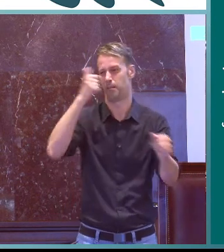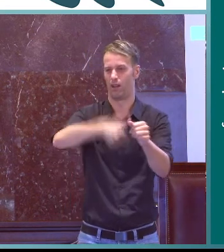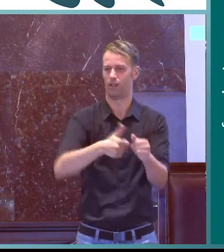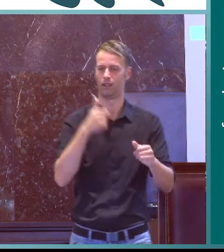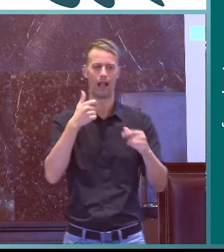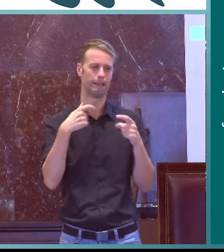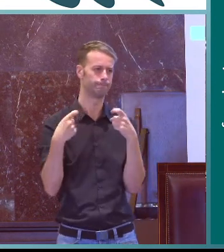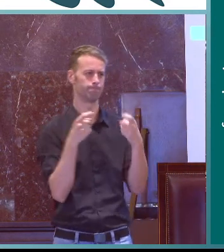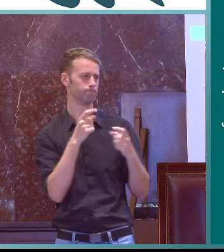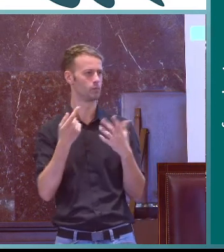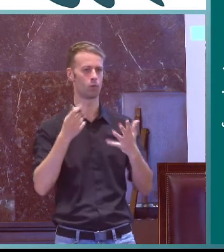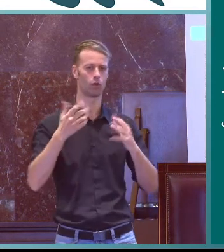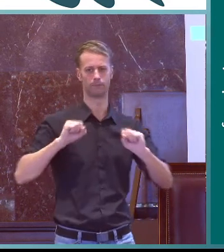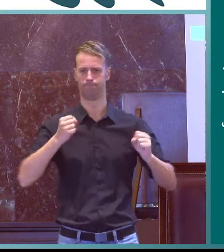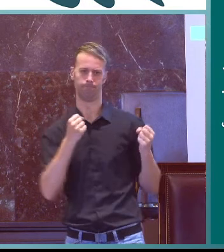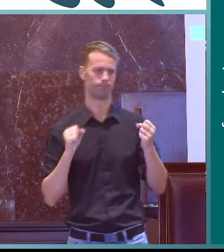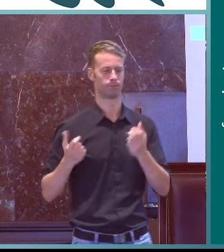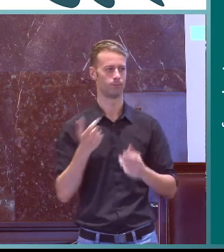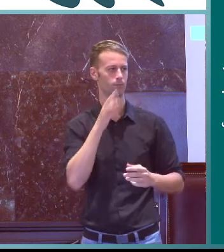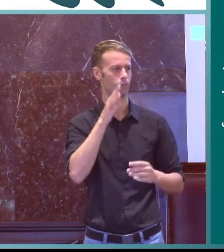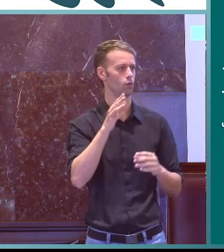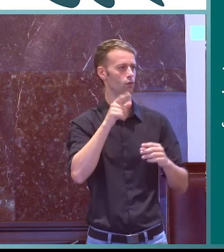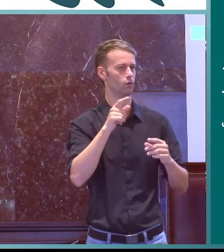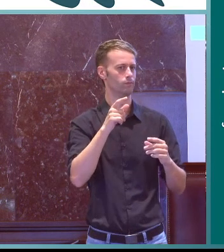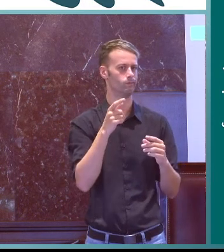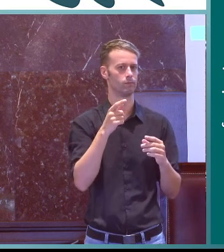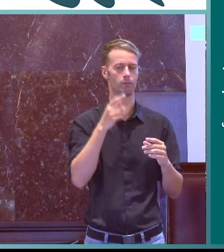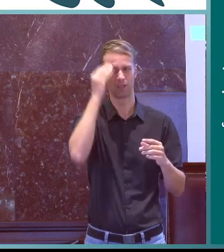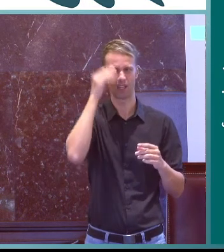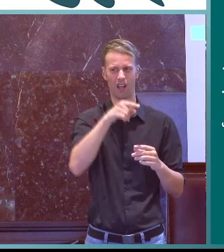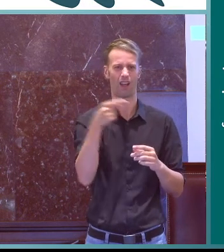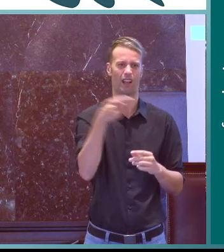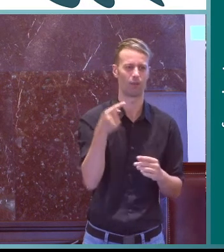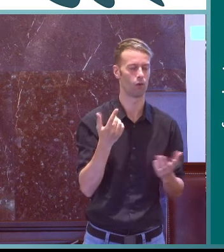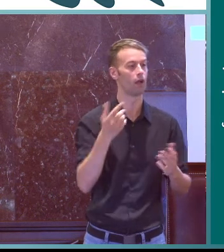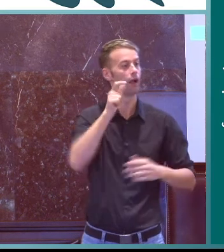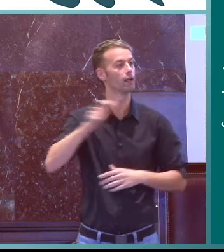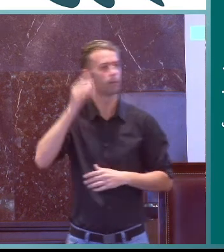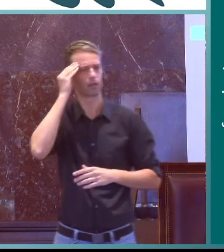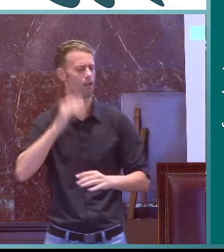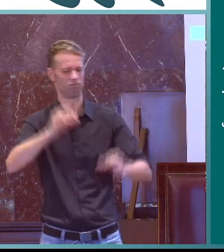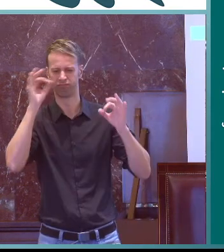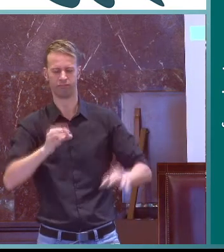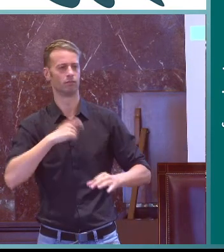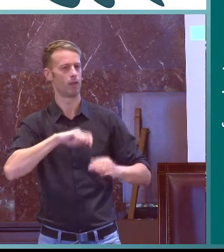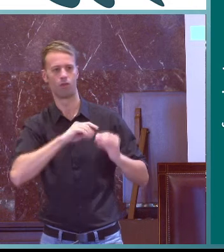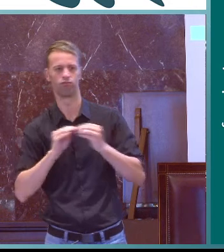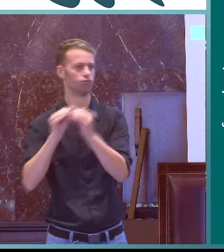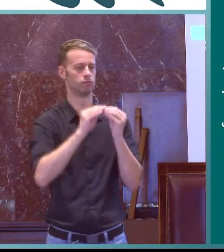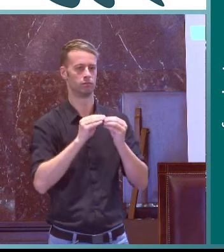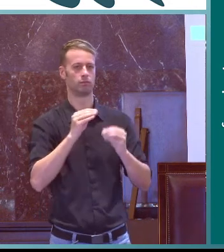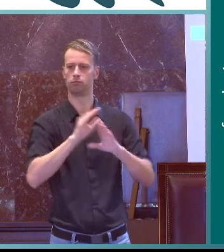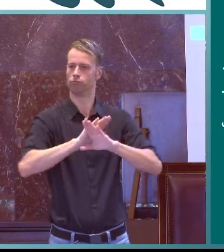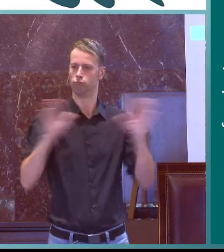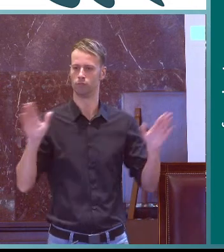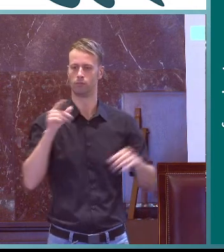España el gallego huele euskera parece que siempre ha estado ahí cierta tensión con eso y pensamos que es negativo y que